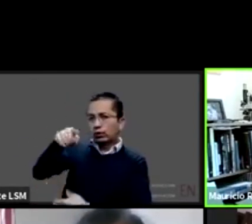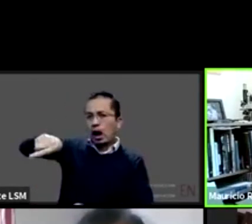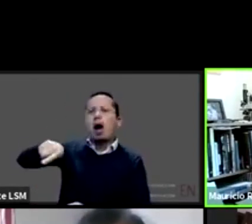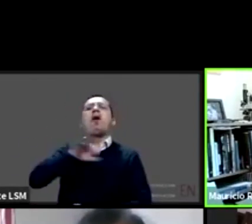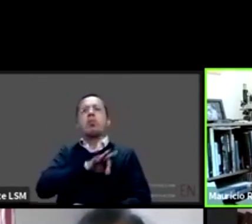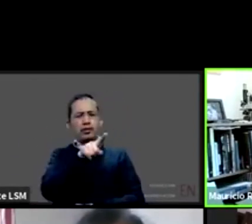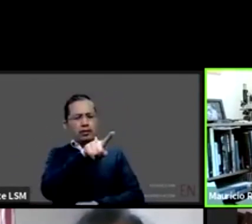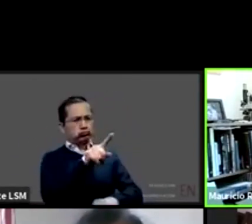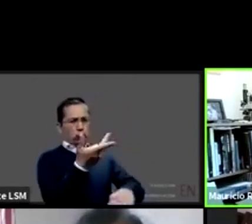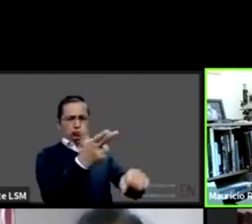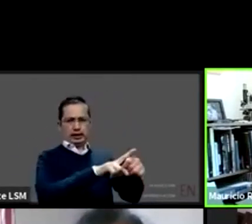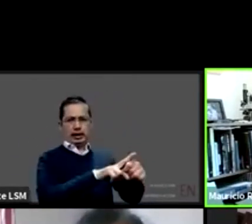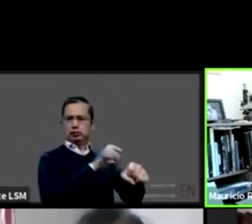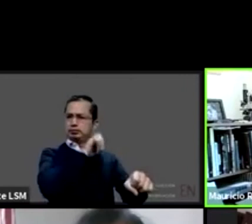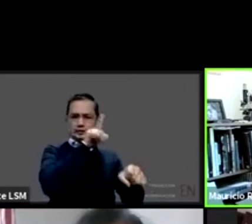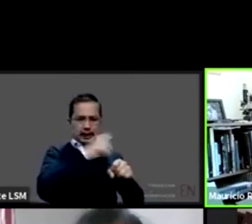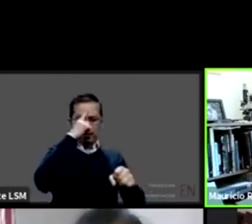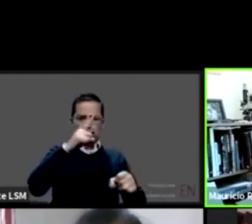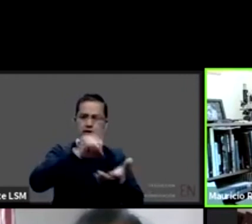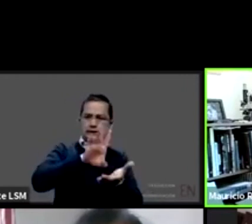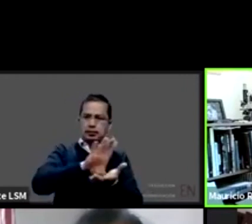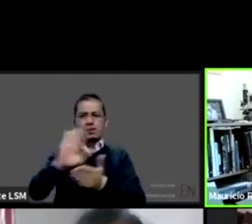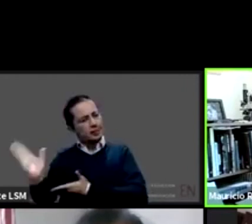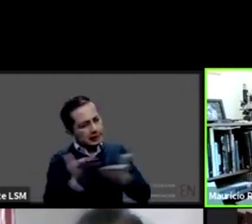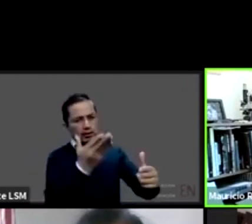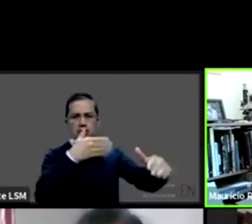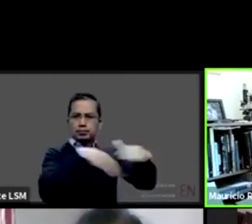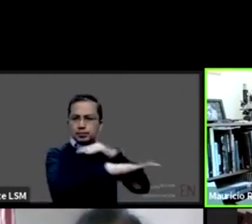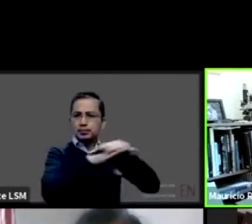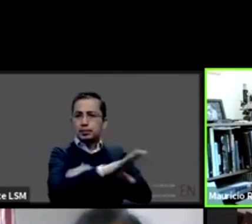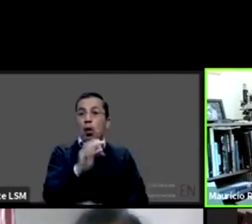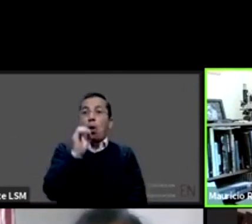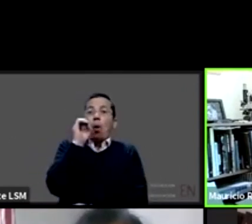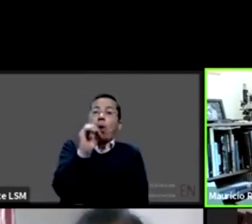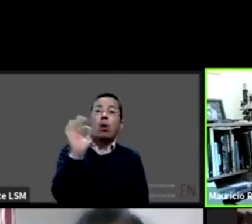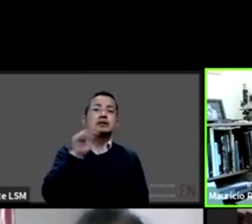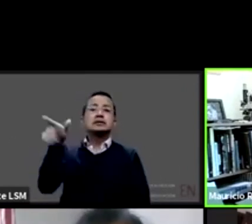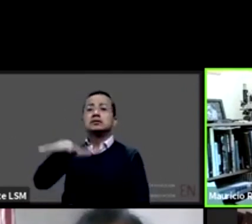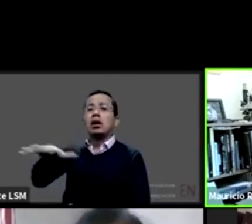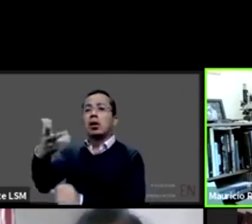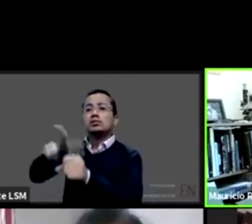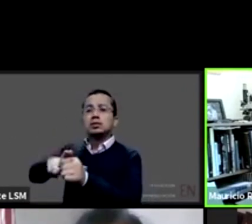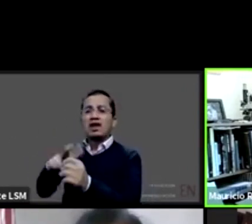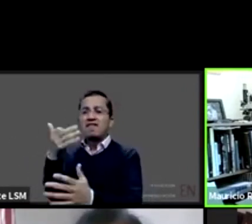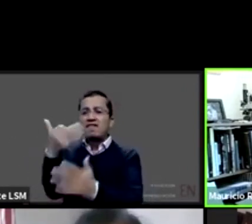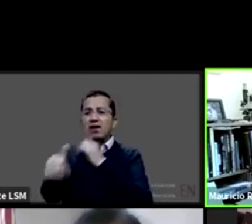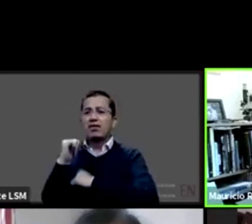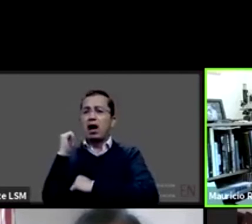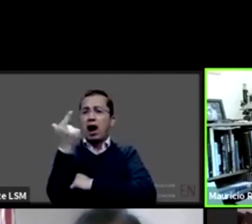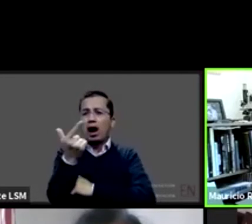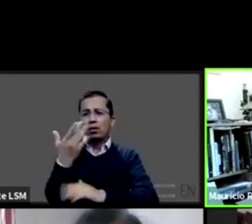o necesidades de capacitación o necesidades de instalaciones que puede ser así